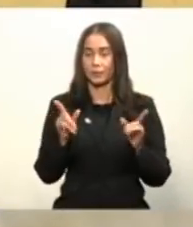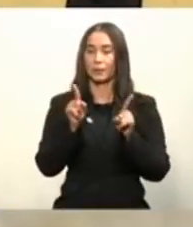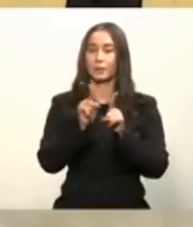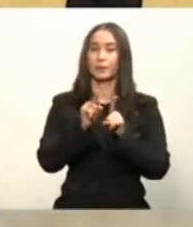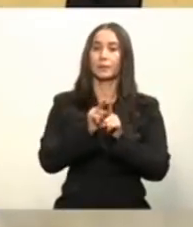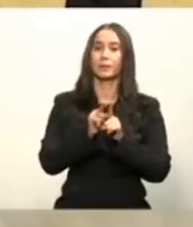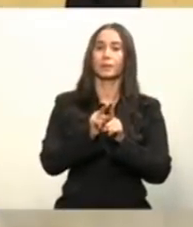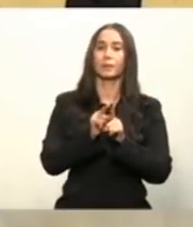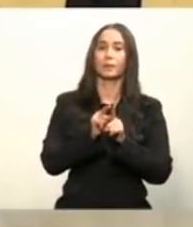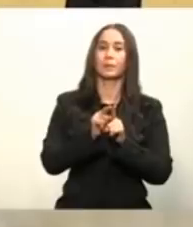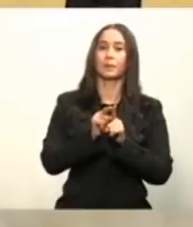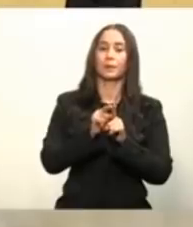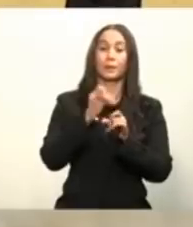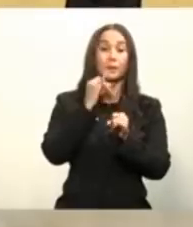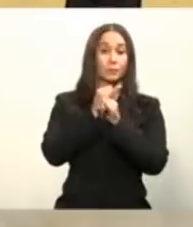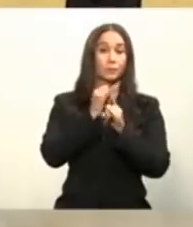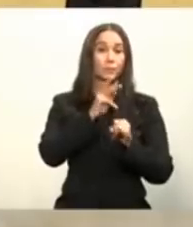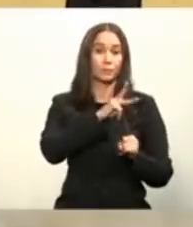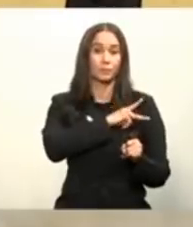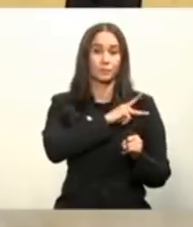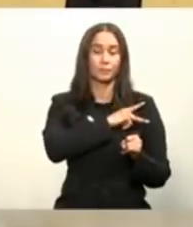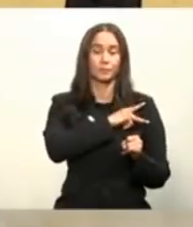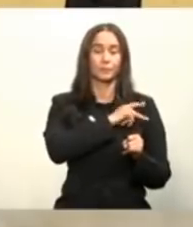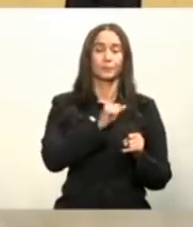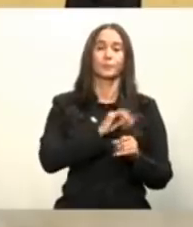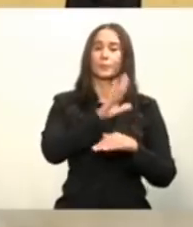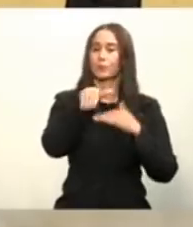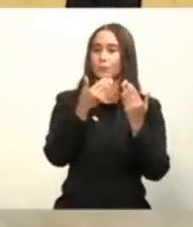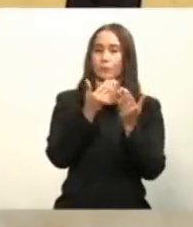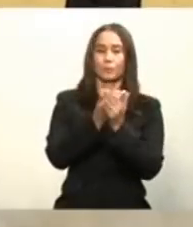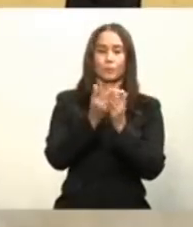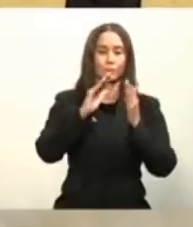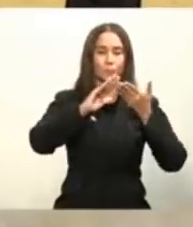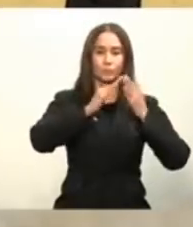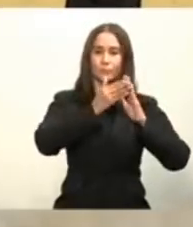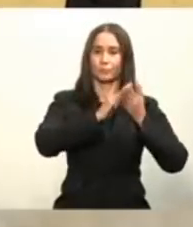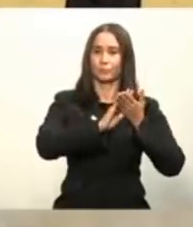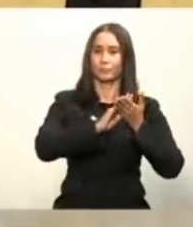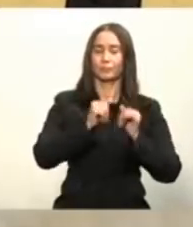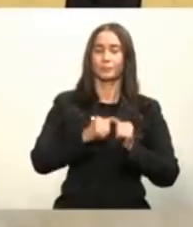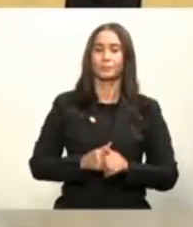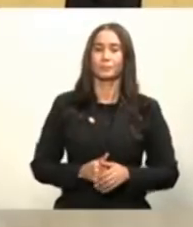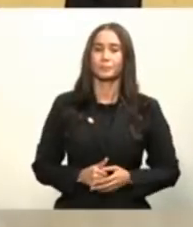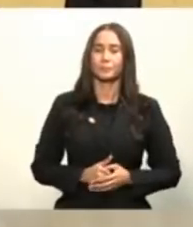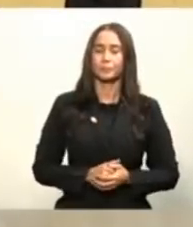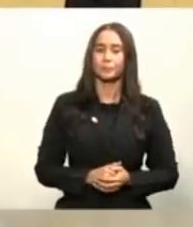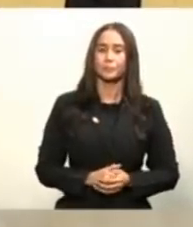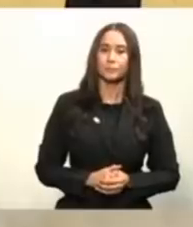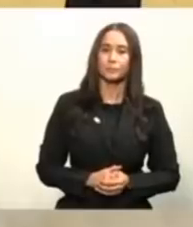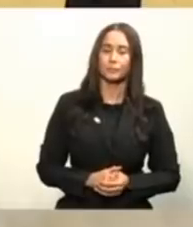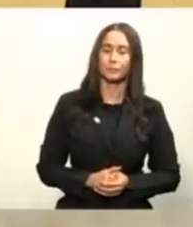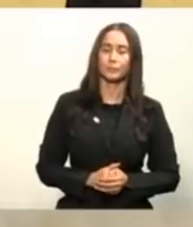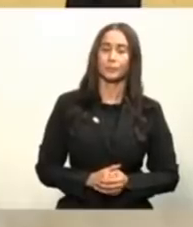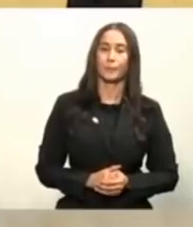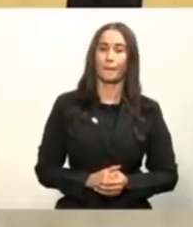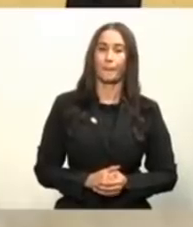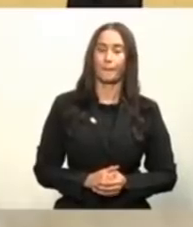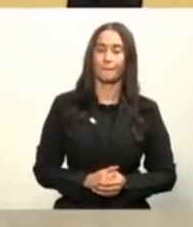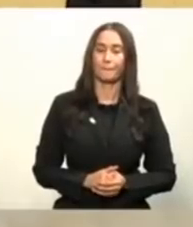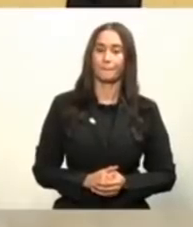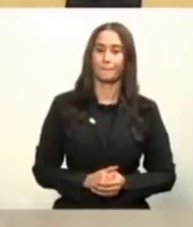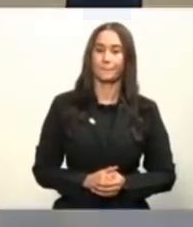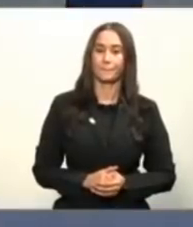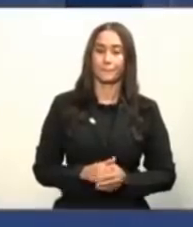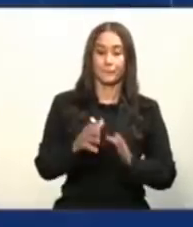también el sector privado, en general, toda la sociedad dominicana. Está presidido, por supuesto,